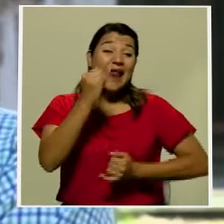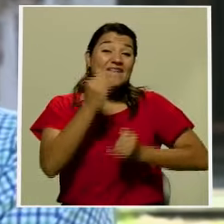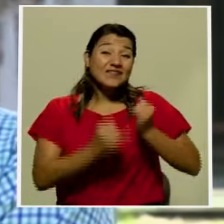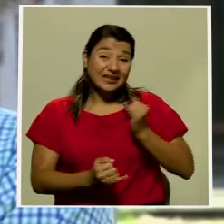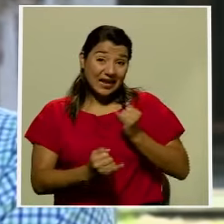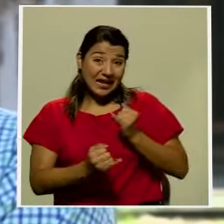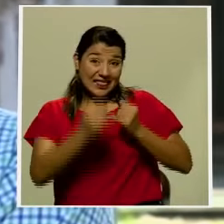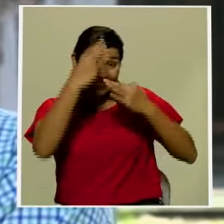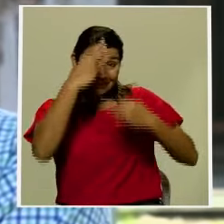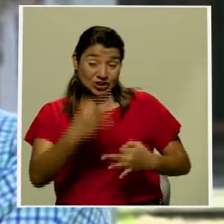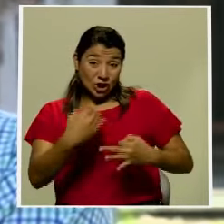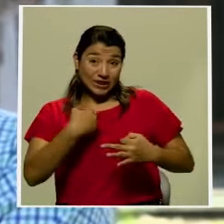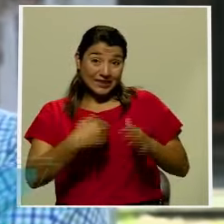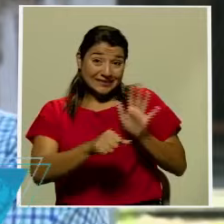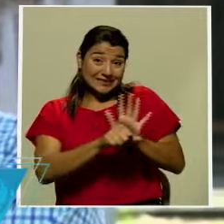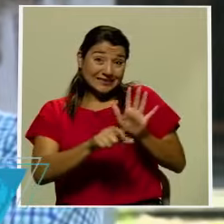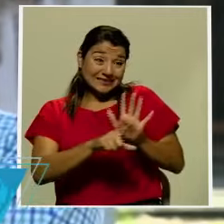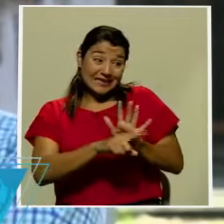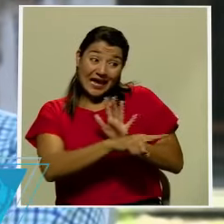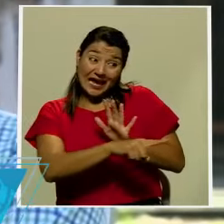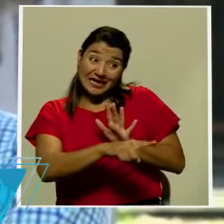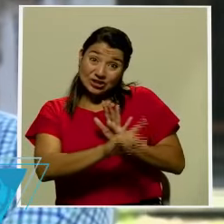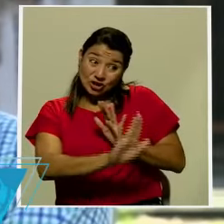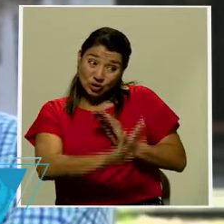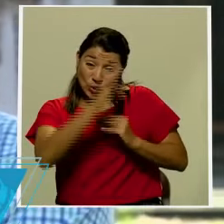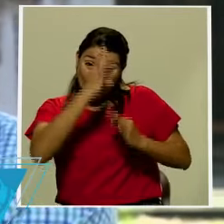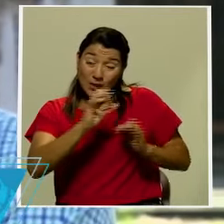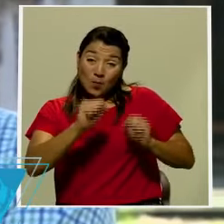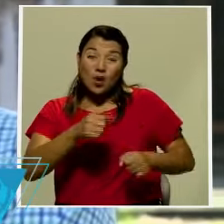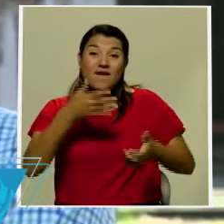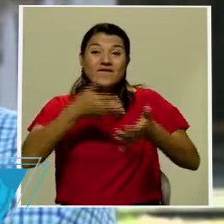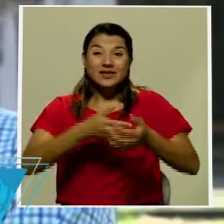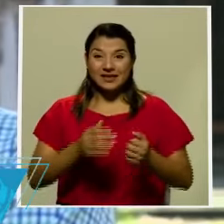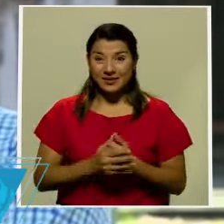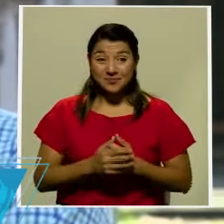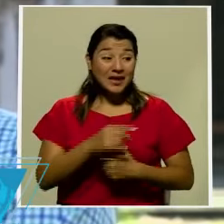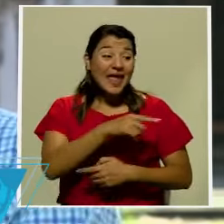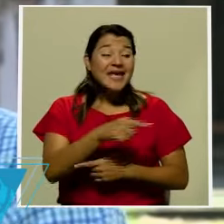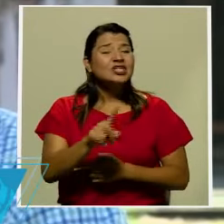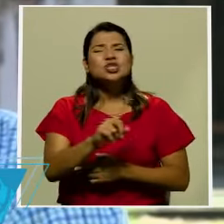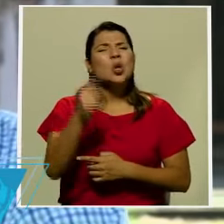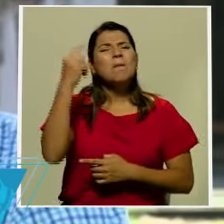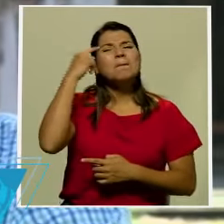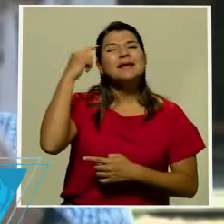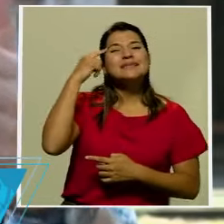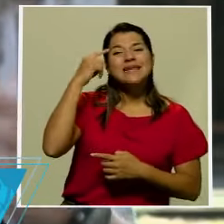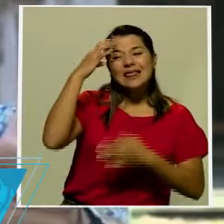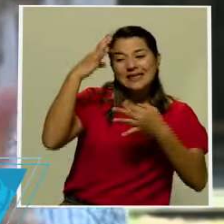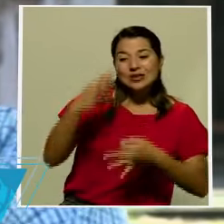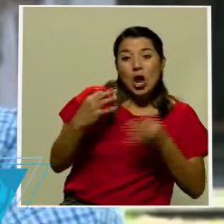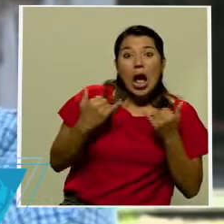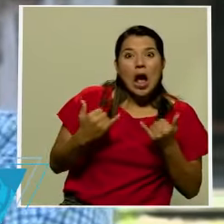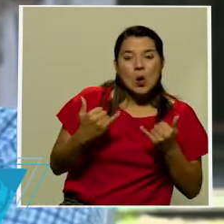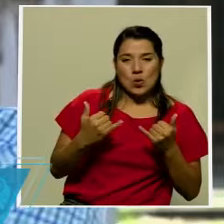los congresistas empiezan a pensar no en las decisiones que tienen que tomar en ese momento sino en las que